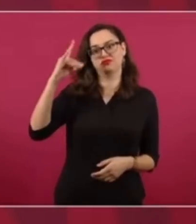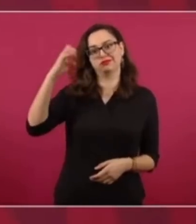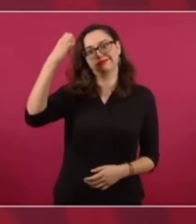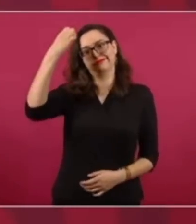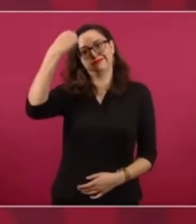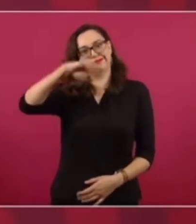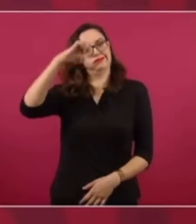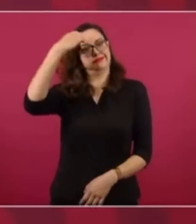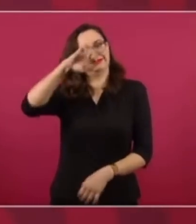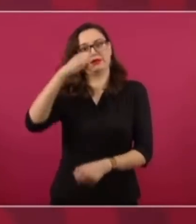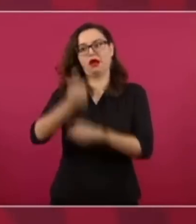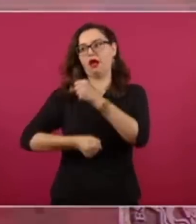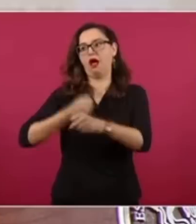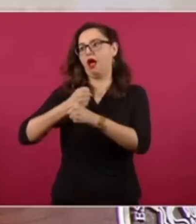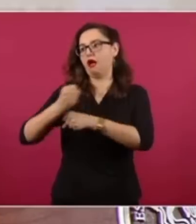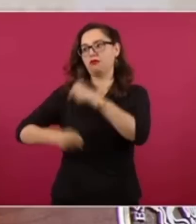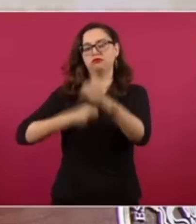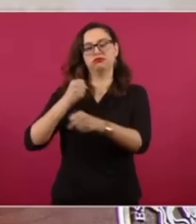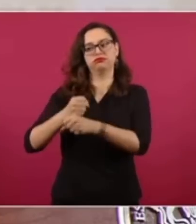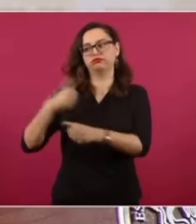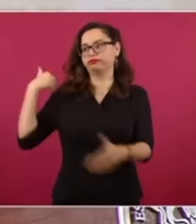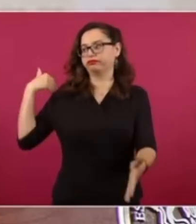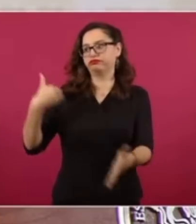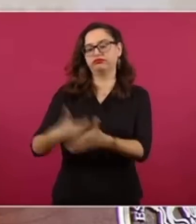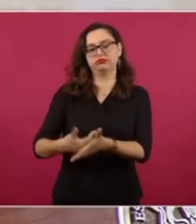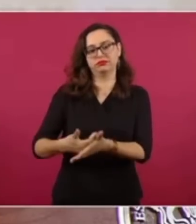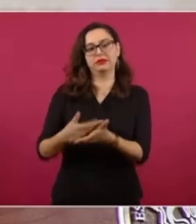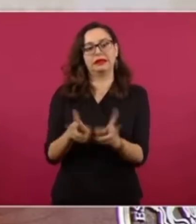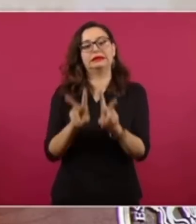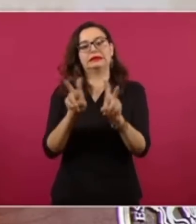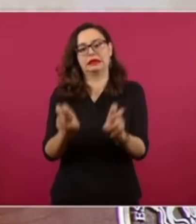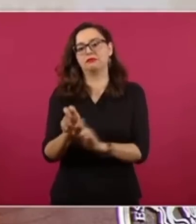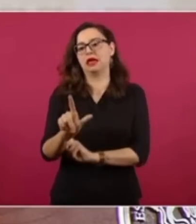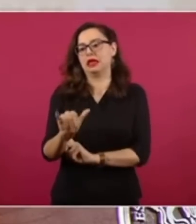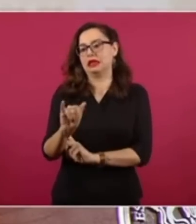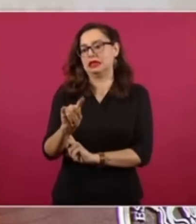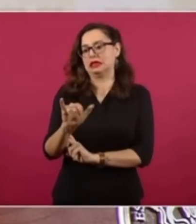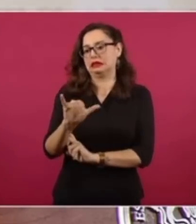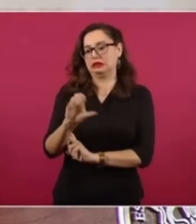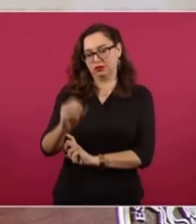en todo lo que tiene que ver con la explotación del litio.